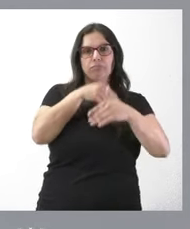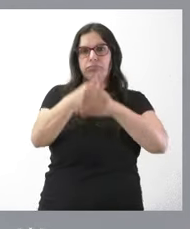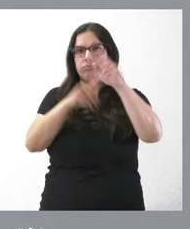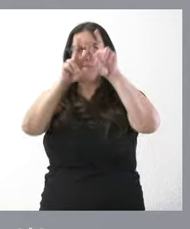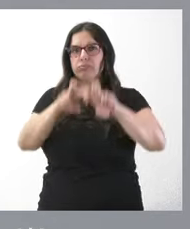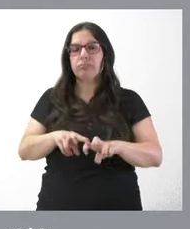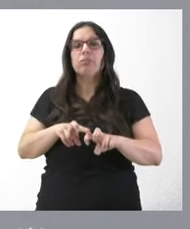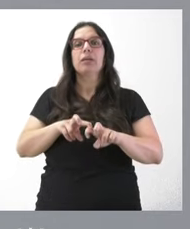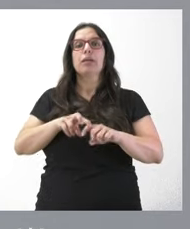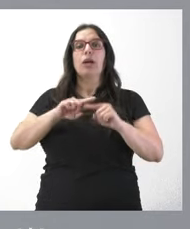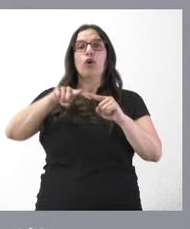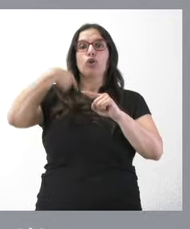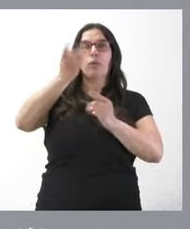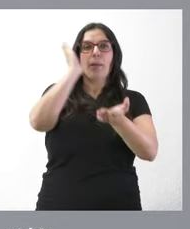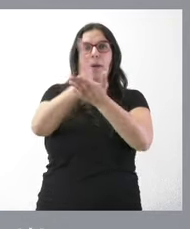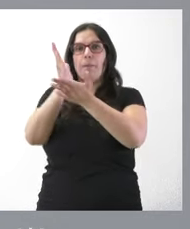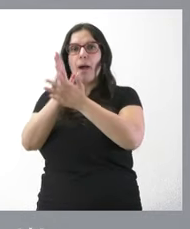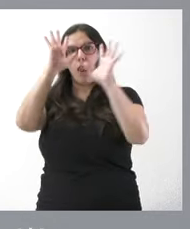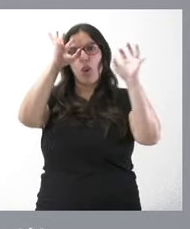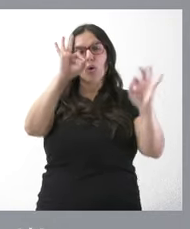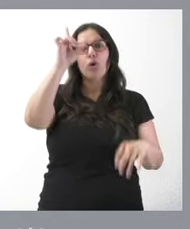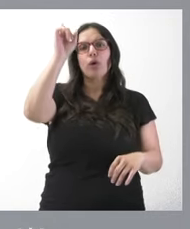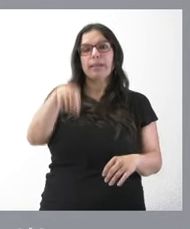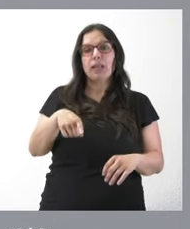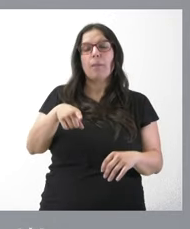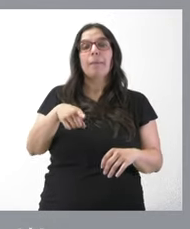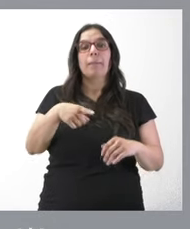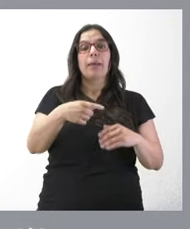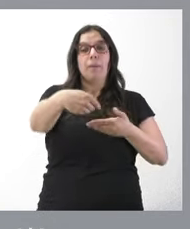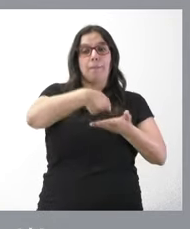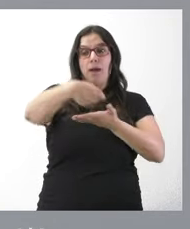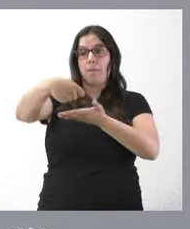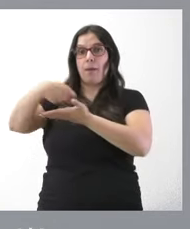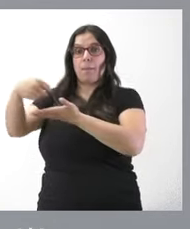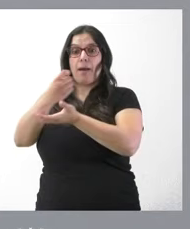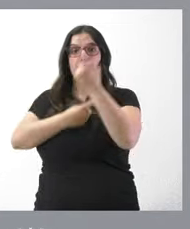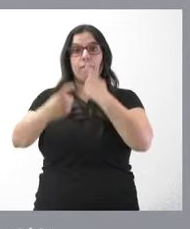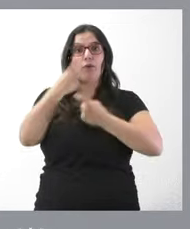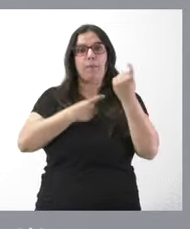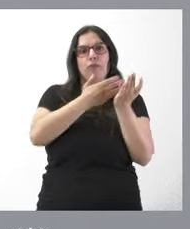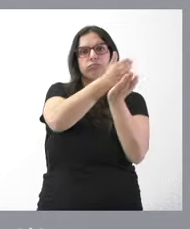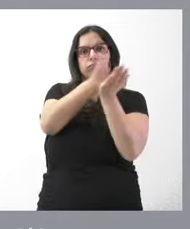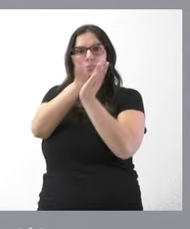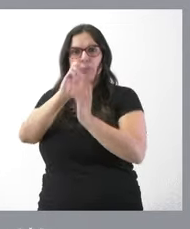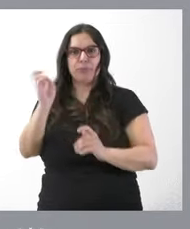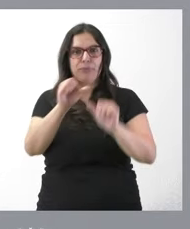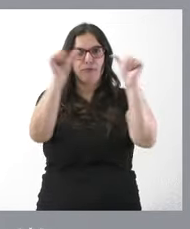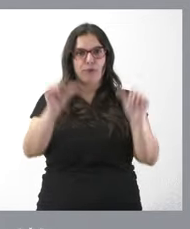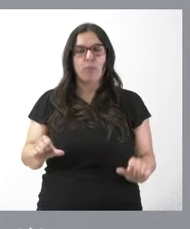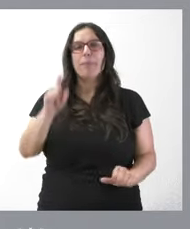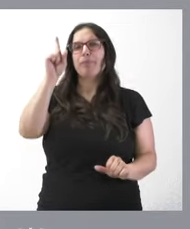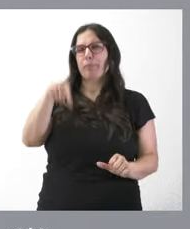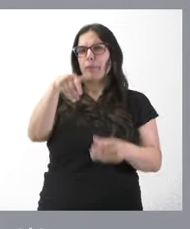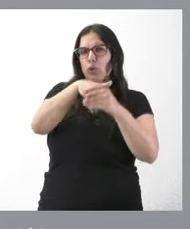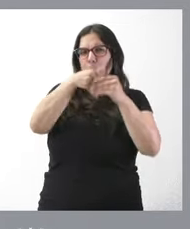proporcionalidad a las actuaciones y pluralidad de las vías de acceso para la presentación de las informaciones. Tienen ustedes también un